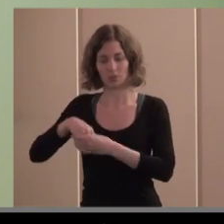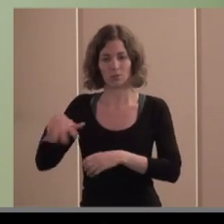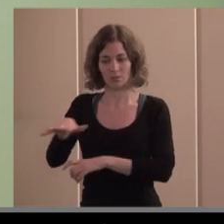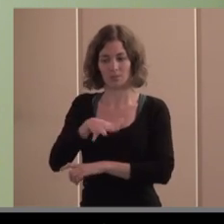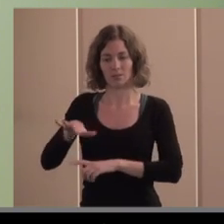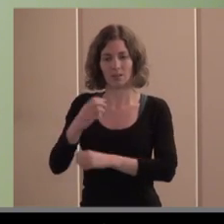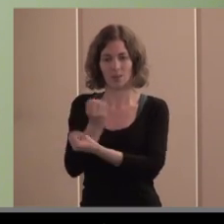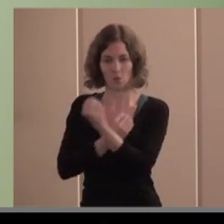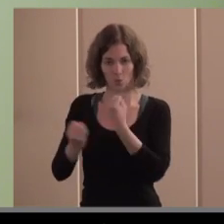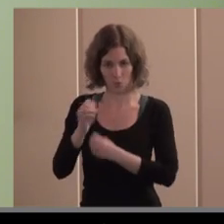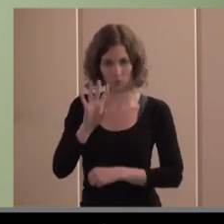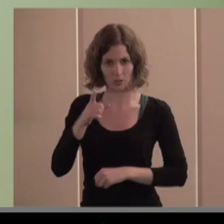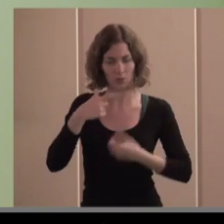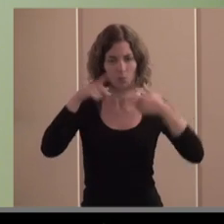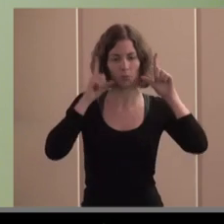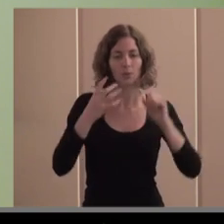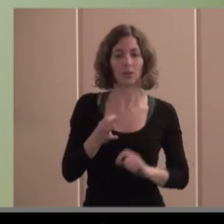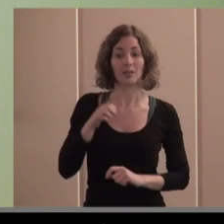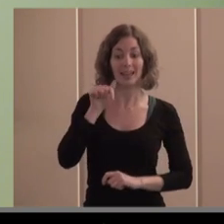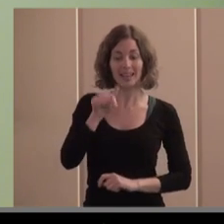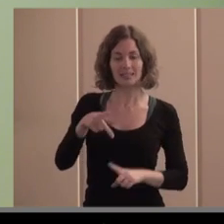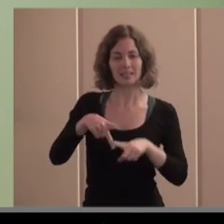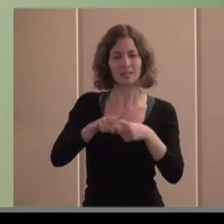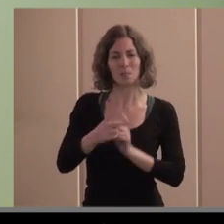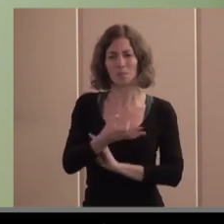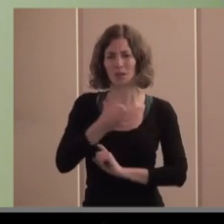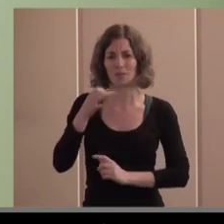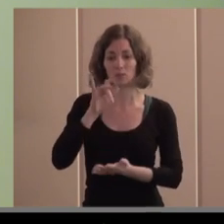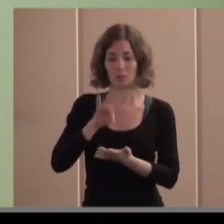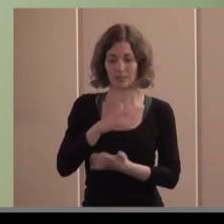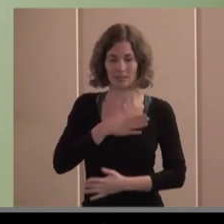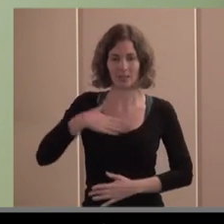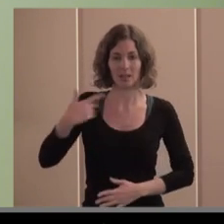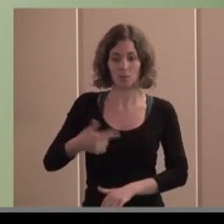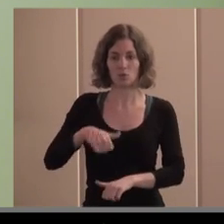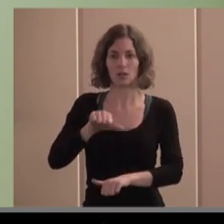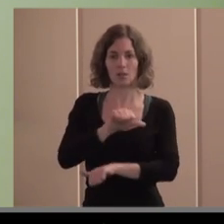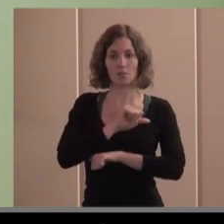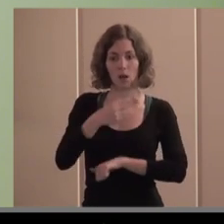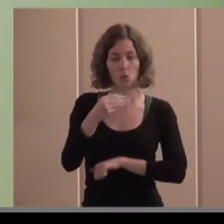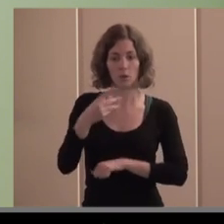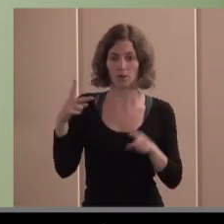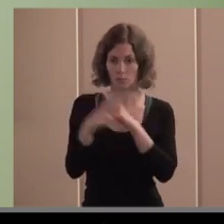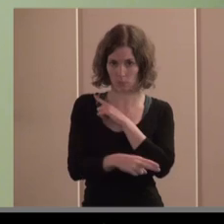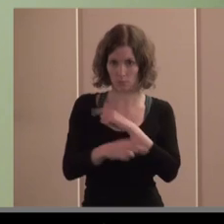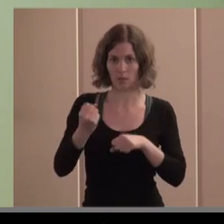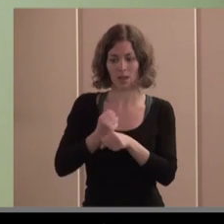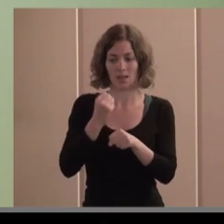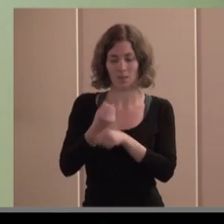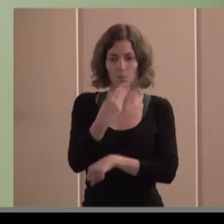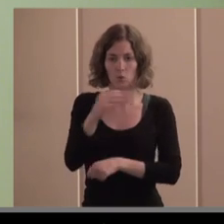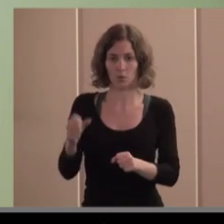es un excelente instrumento para fomentar el emprendimiento juvenil esto es importante por todo lo que se ha comentado en mi intervención